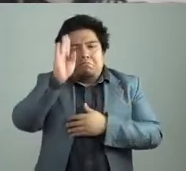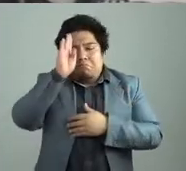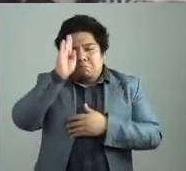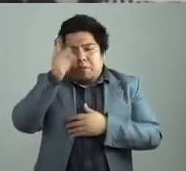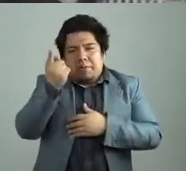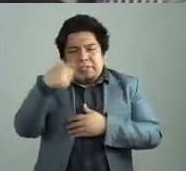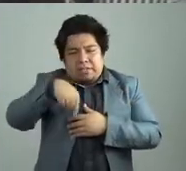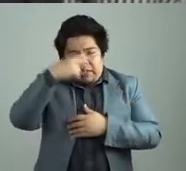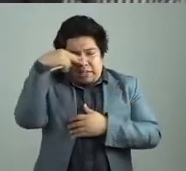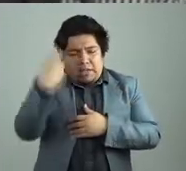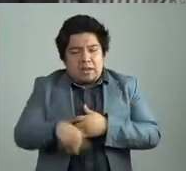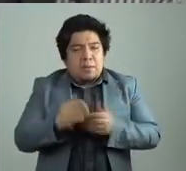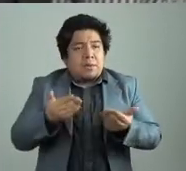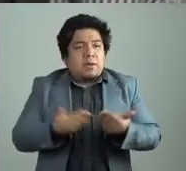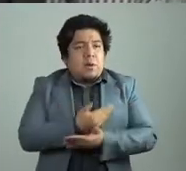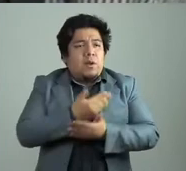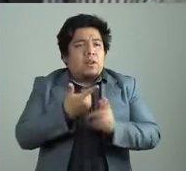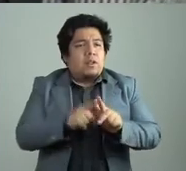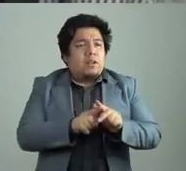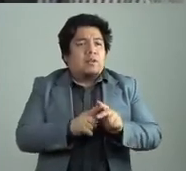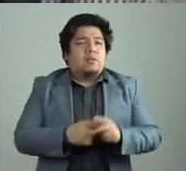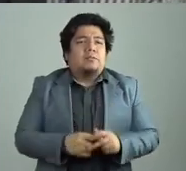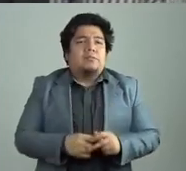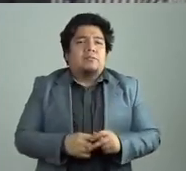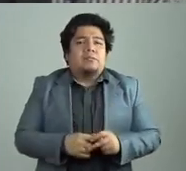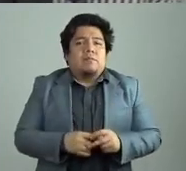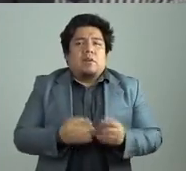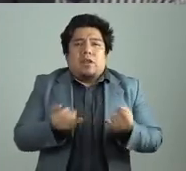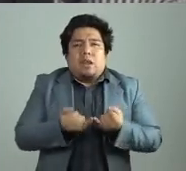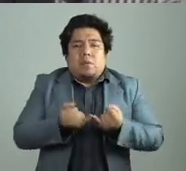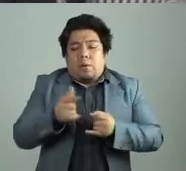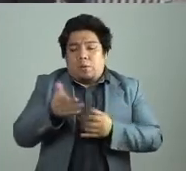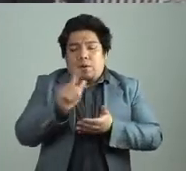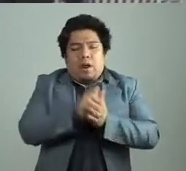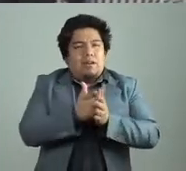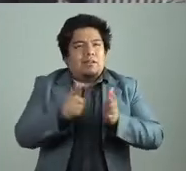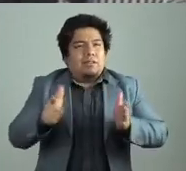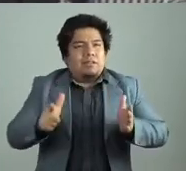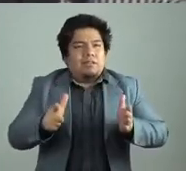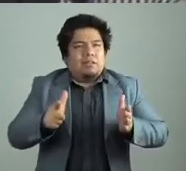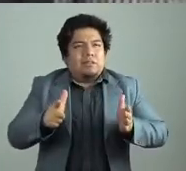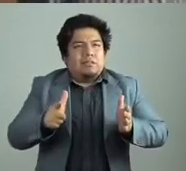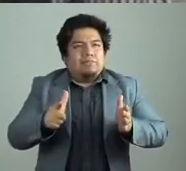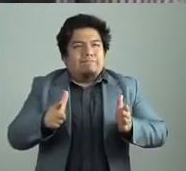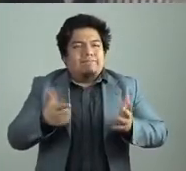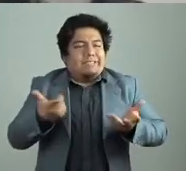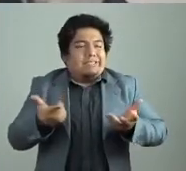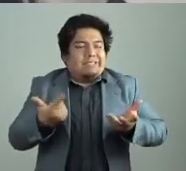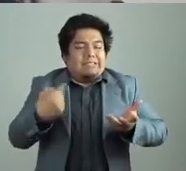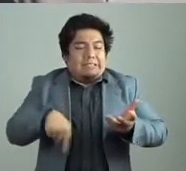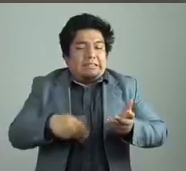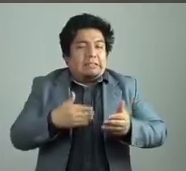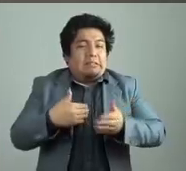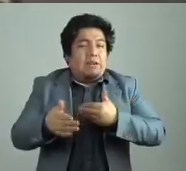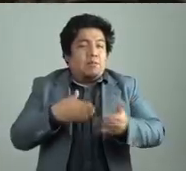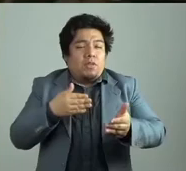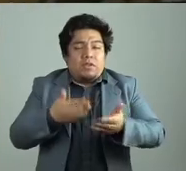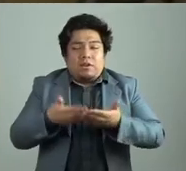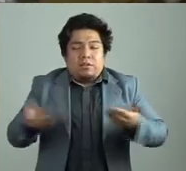México, etcétera, una literatura que toca elementos que ocurren en todo el mundo, ¿no?